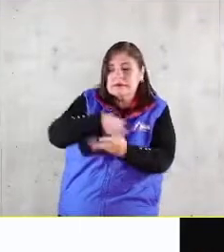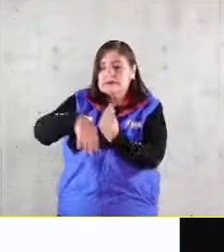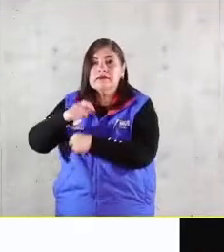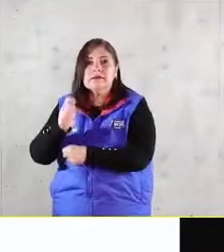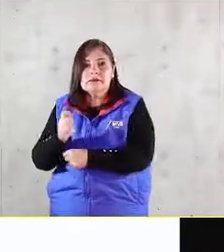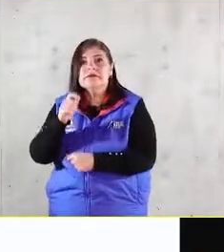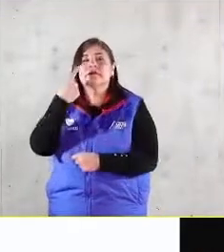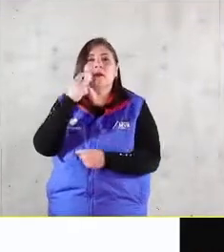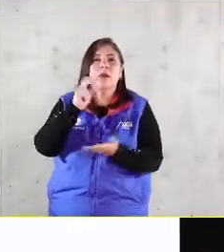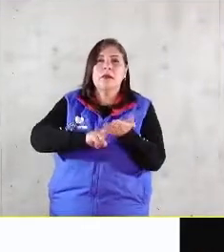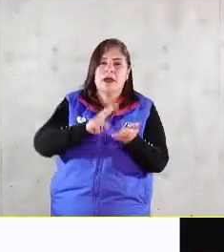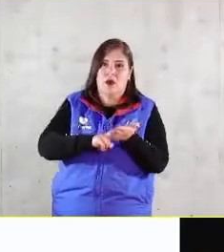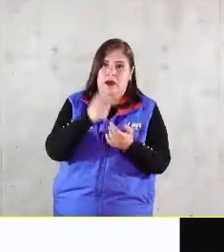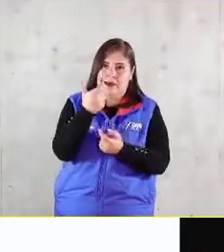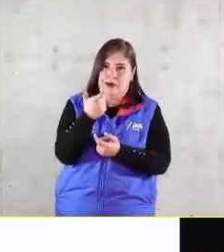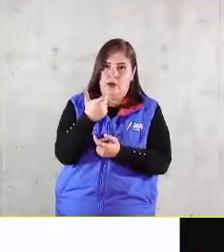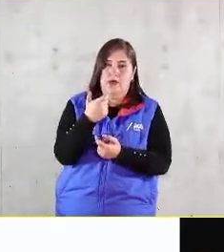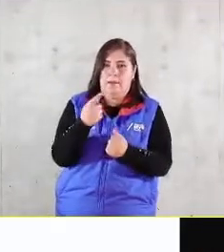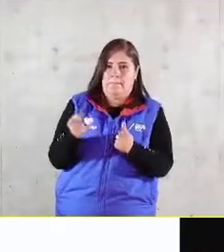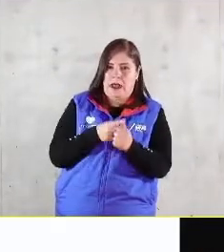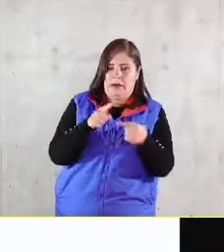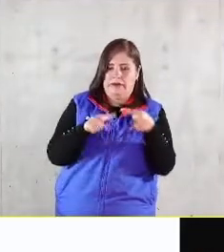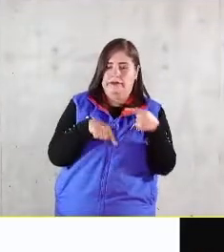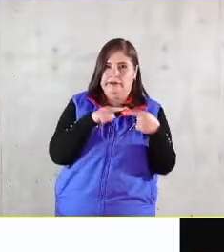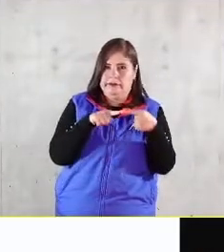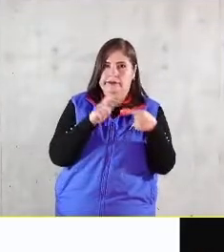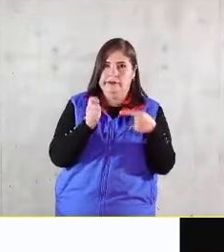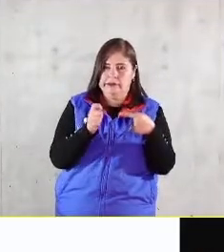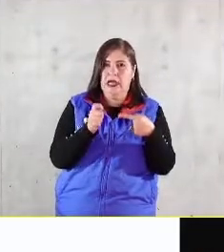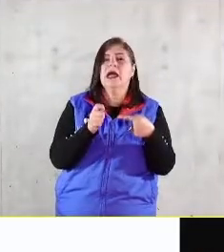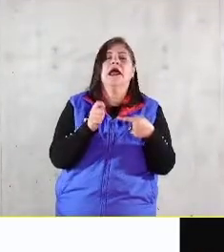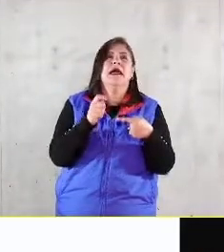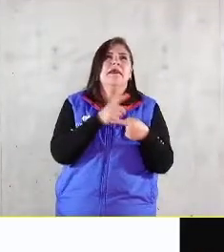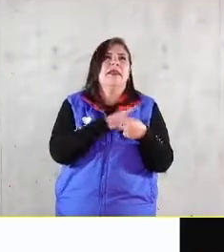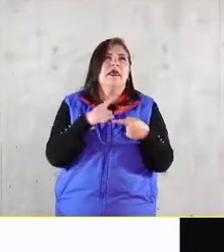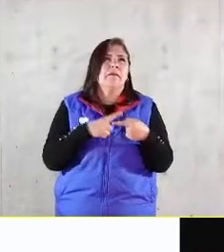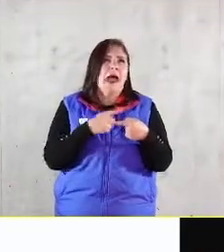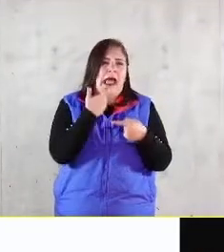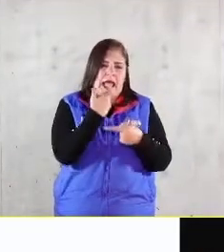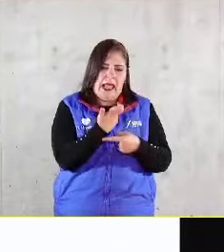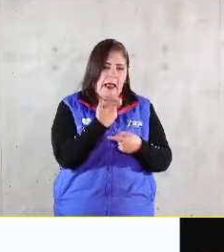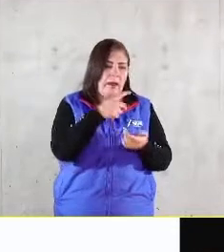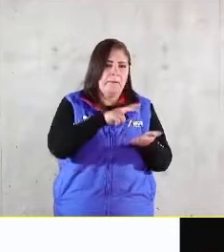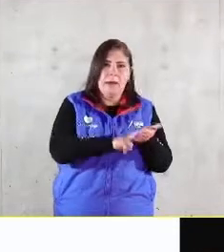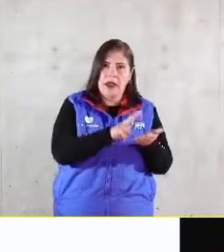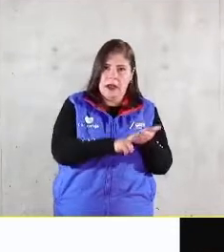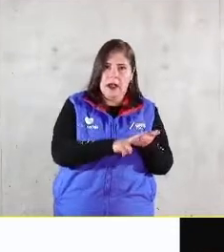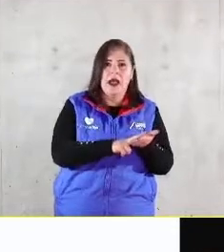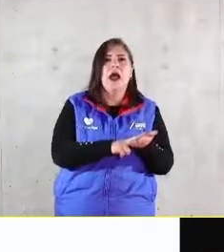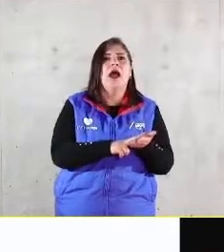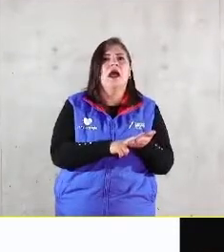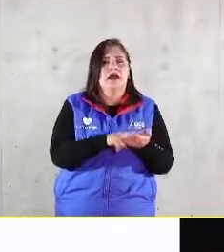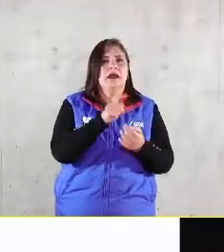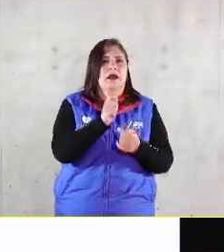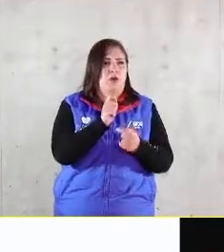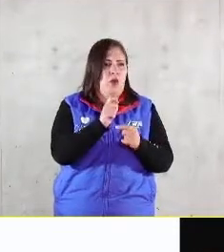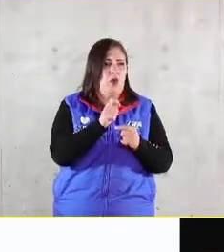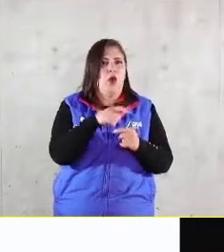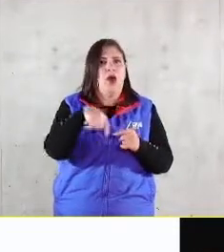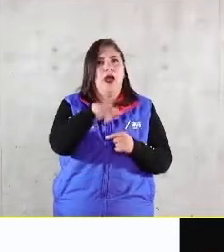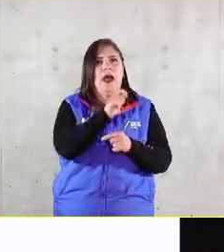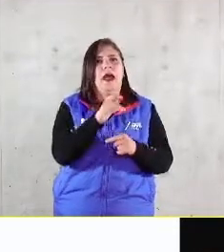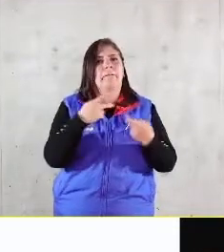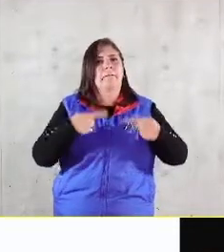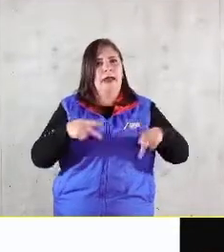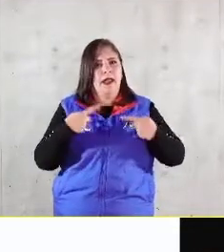generación de valor económico. Tenemos que convertir ese valor que entregamos a nuestros clientes en valor